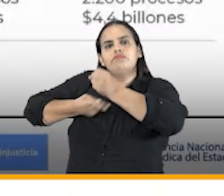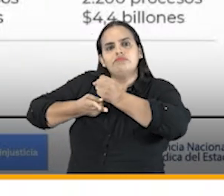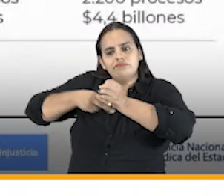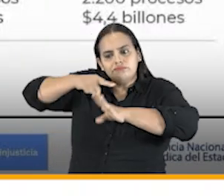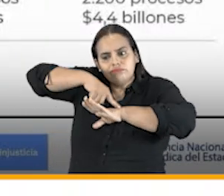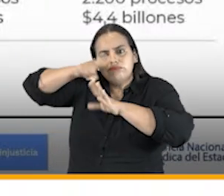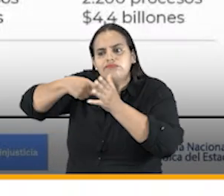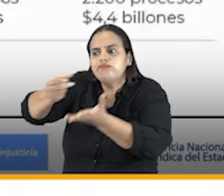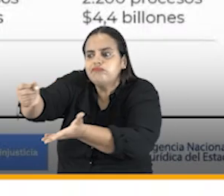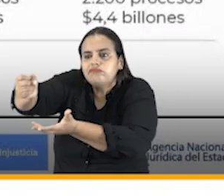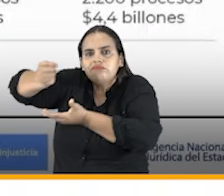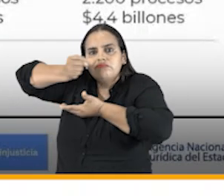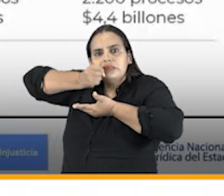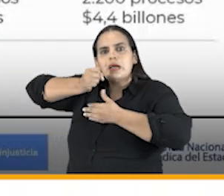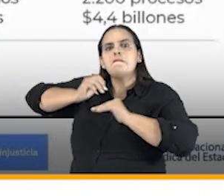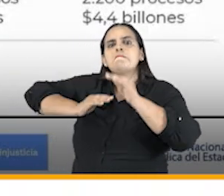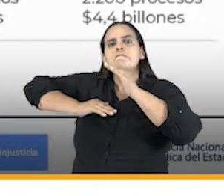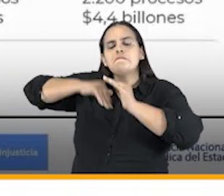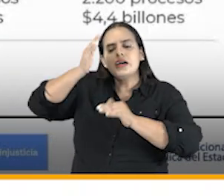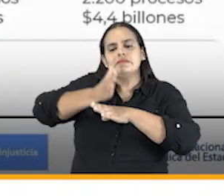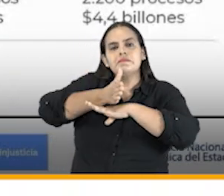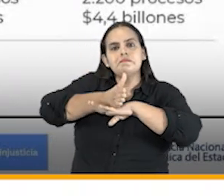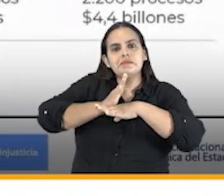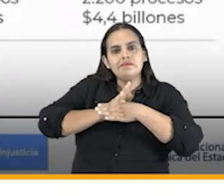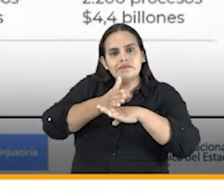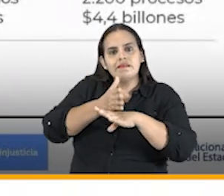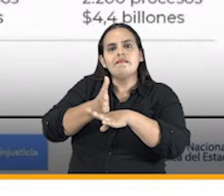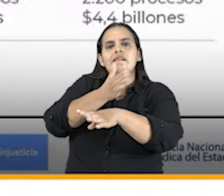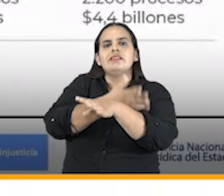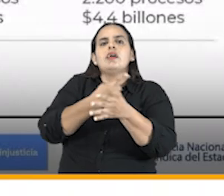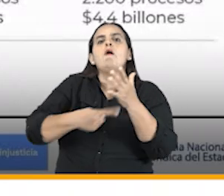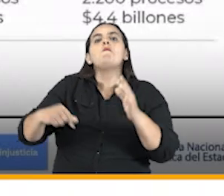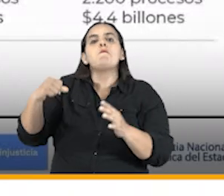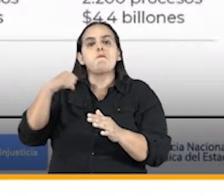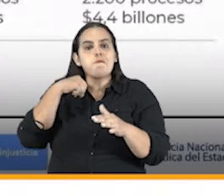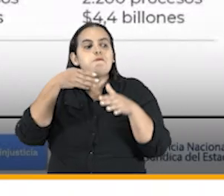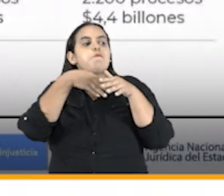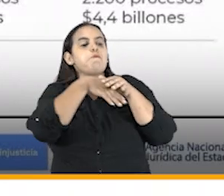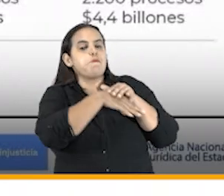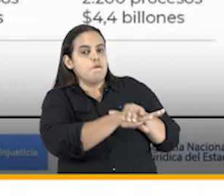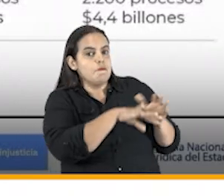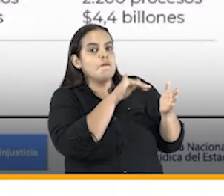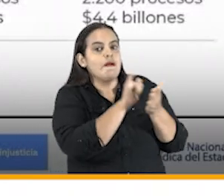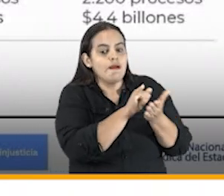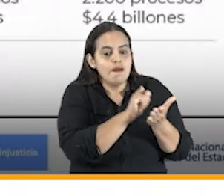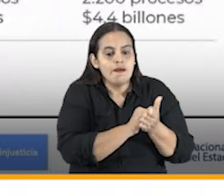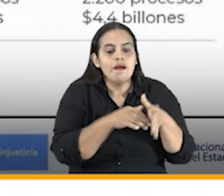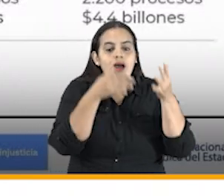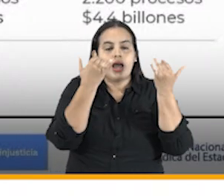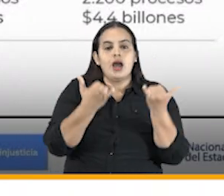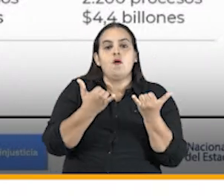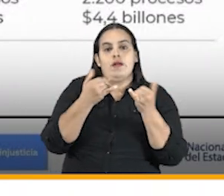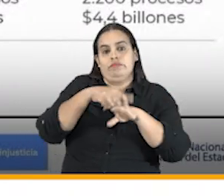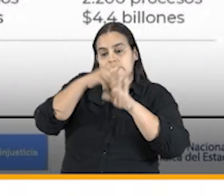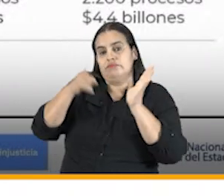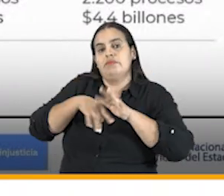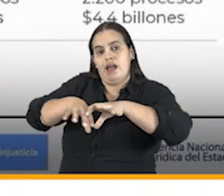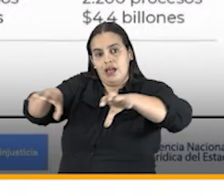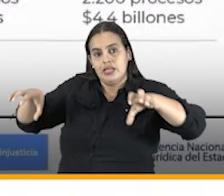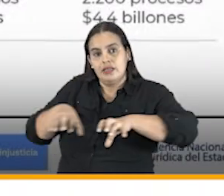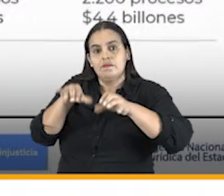ganamos más de la mitad de los proyectos que tenemos en marcha. La agencia